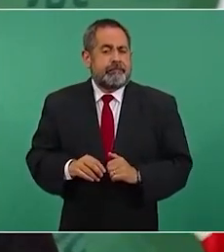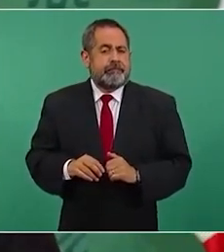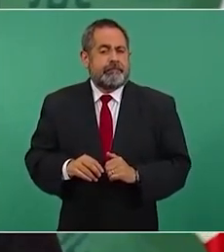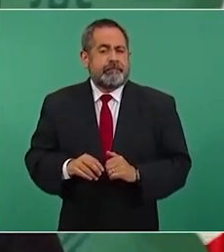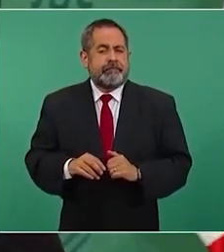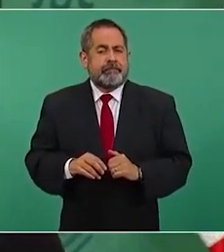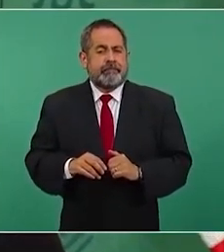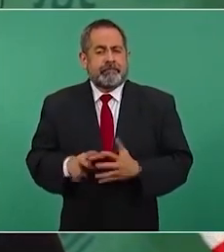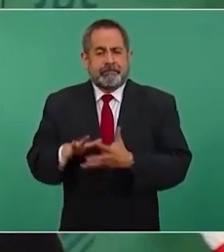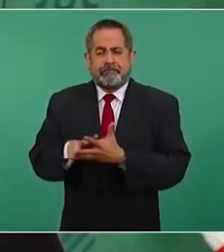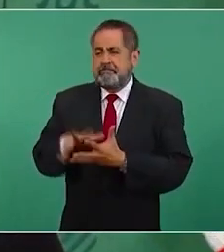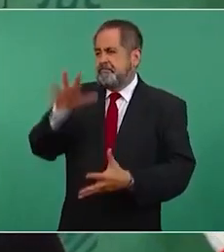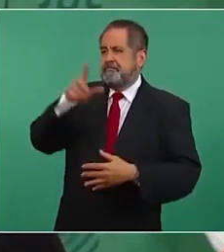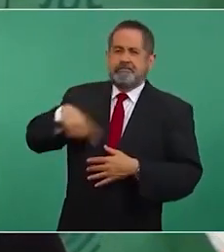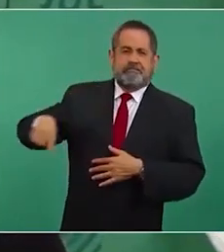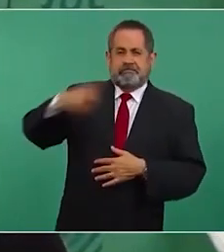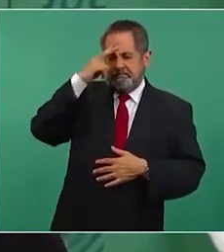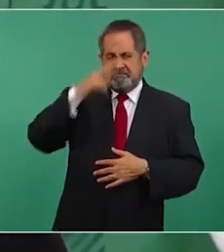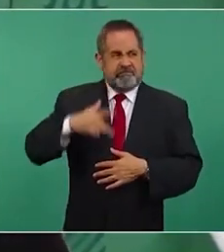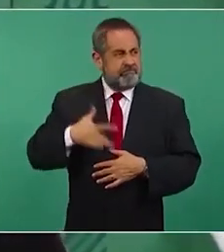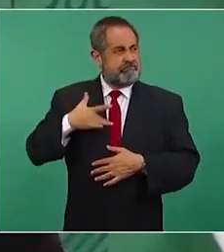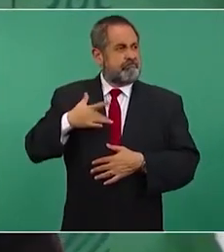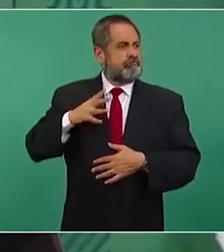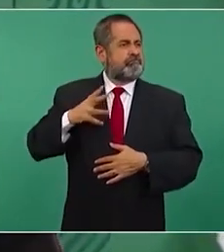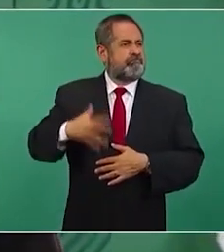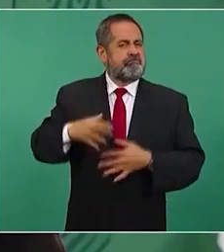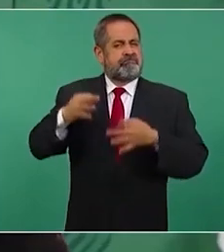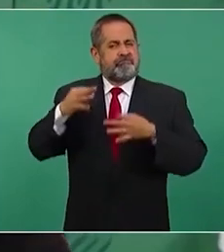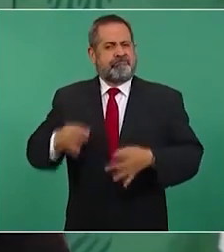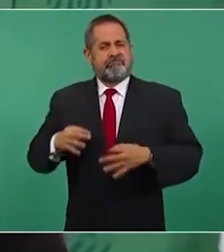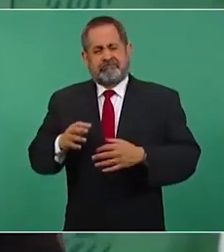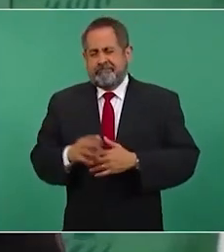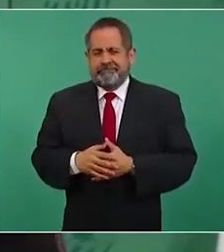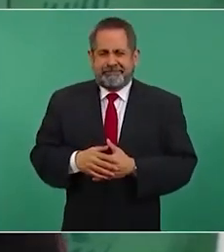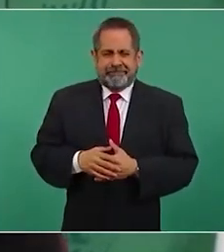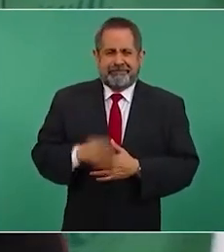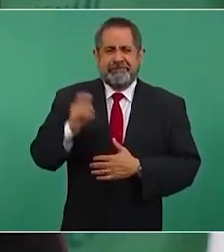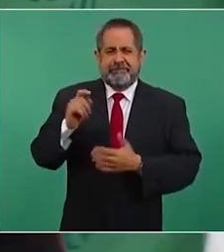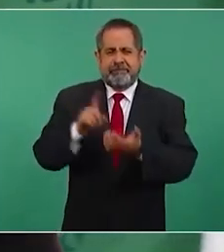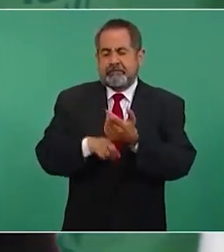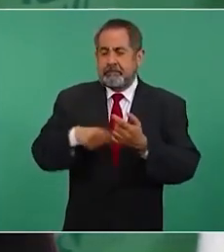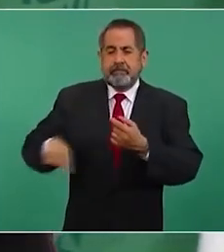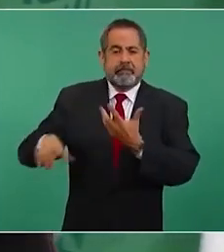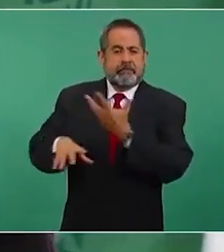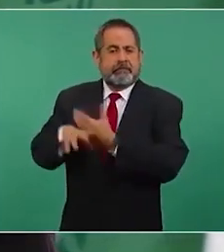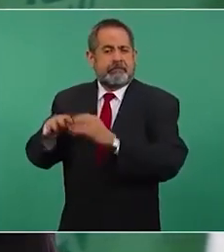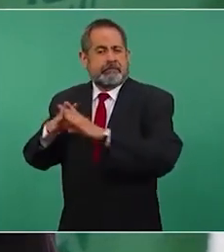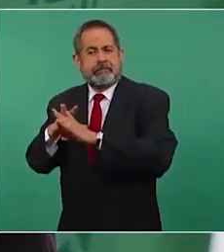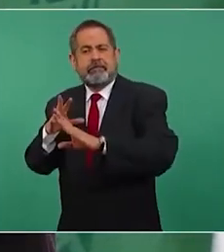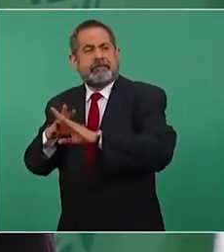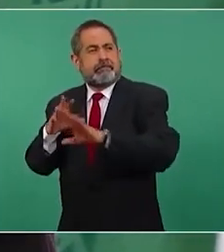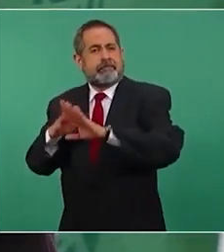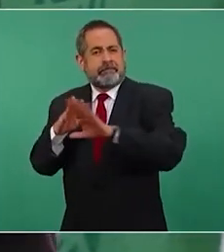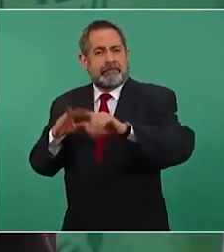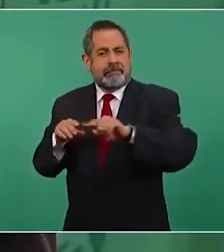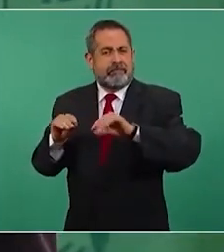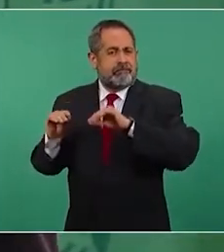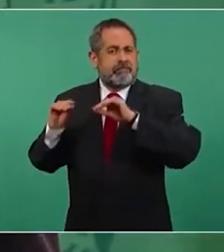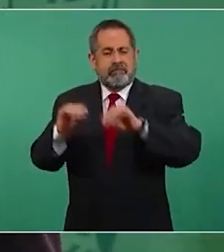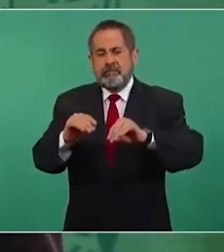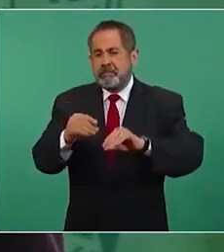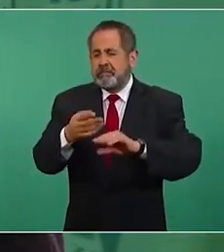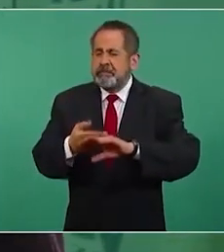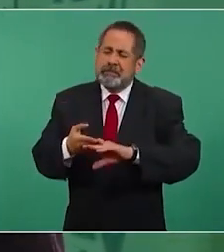a la mayoría de nuestro pueblo les gusta muchísimo a los migrantes se ponen